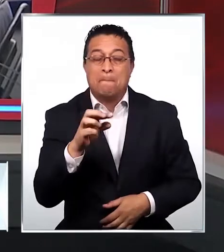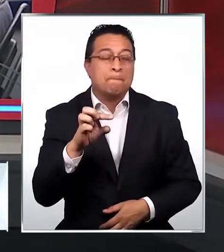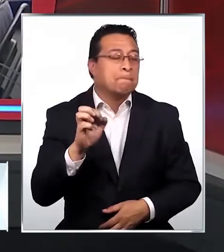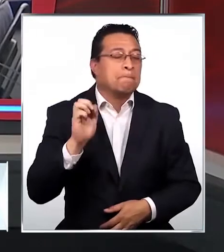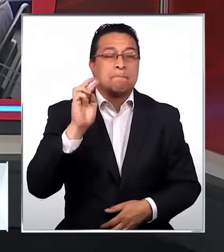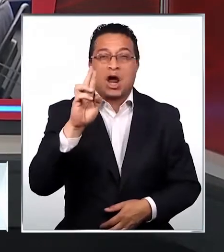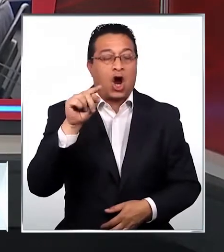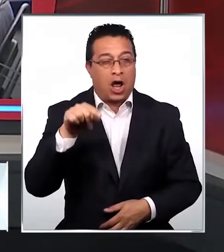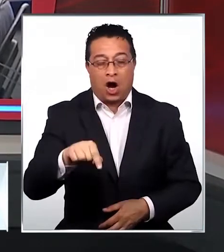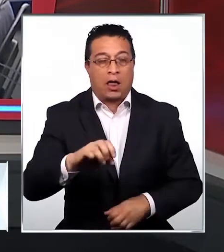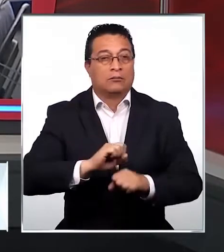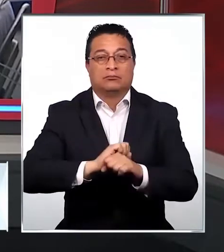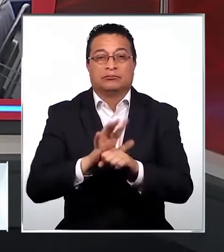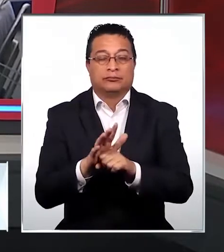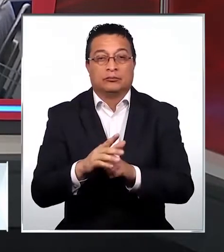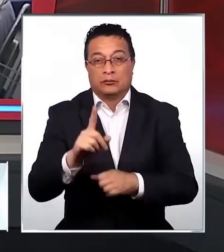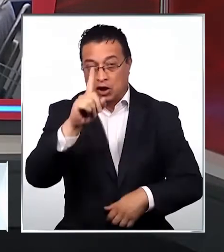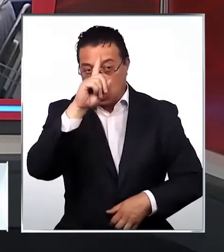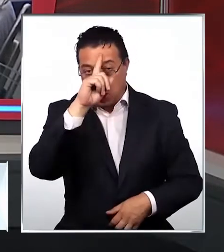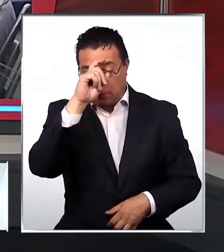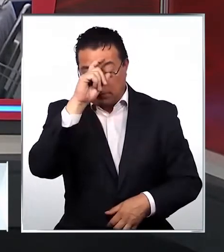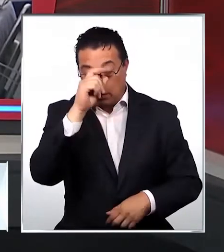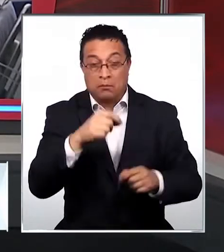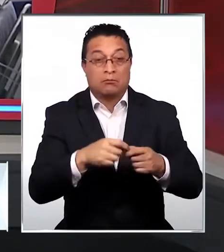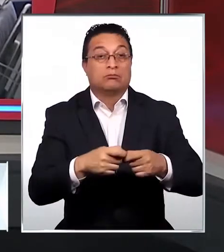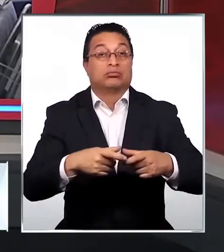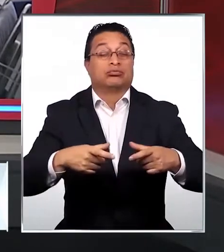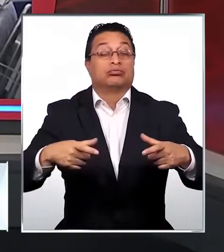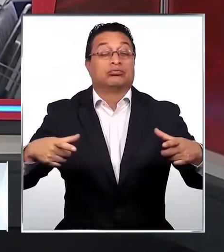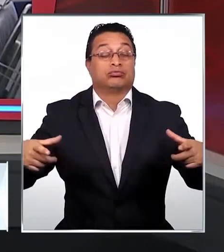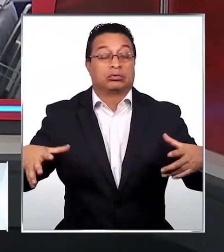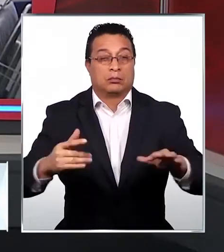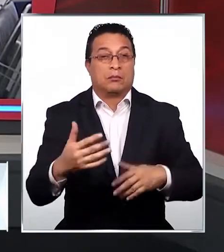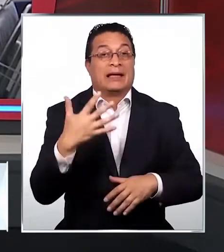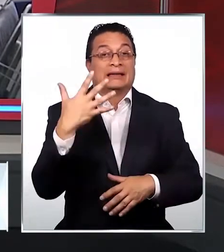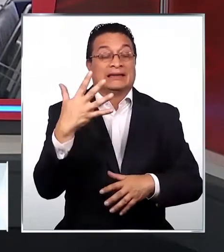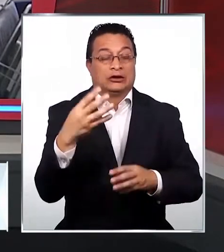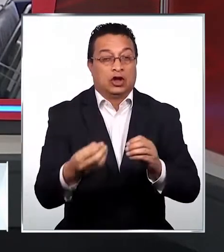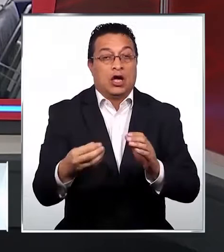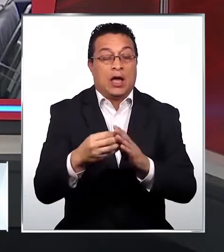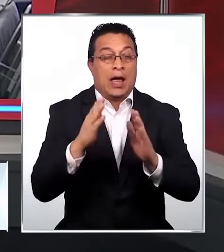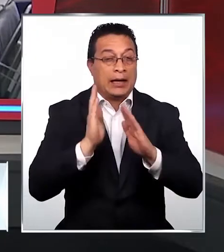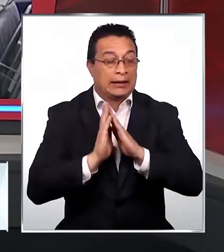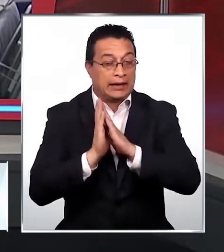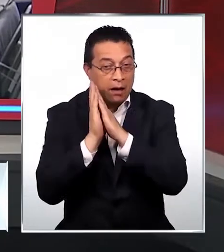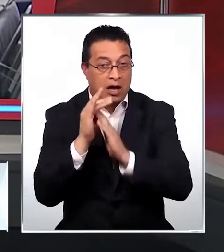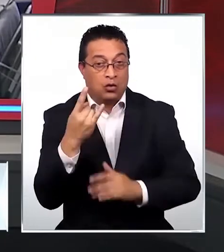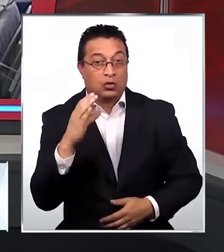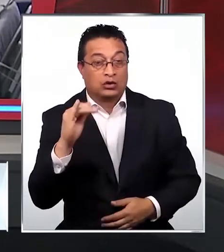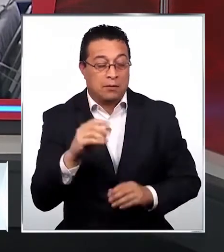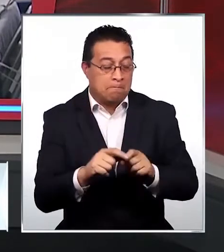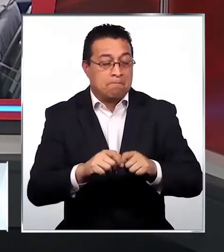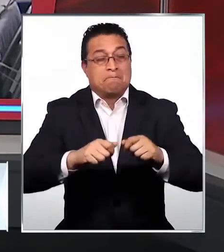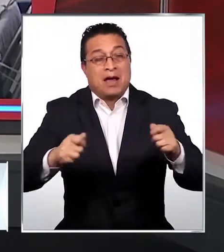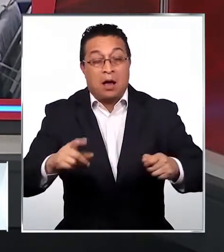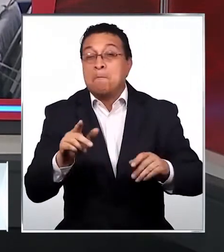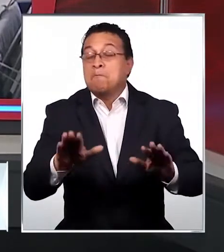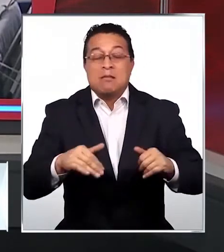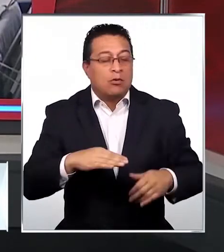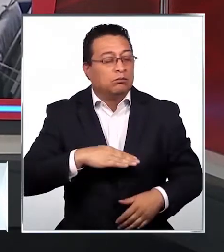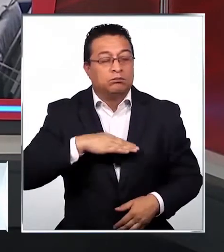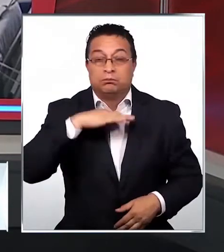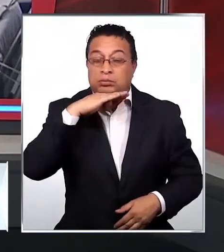el peor momento de esta pandemia. Y los hospitales han multiplicado hasta por 5 sus camas críticas, pero siguen al borde del colapso.